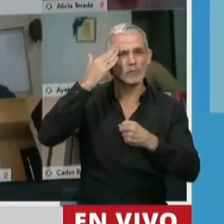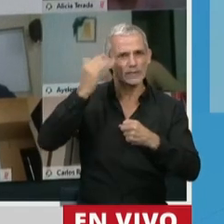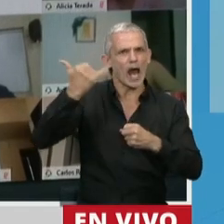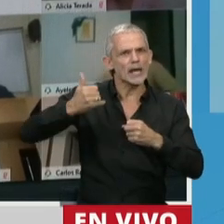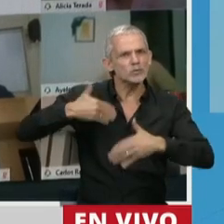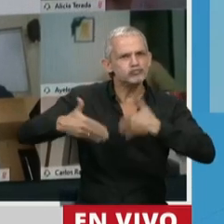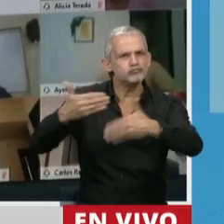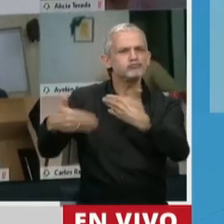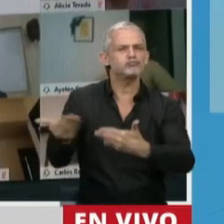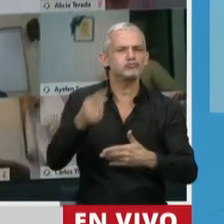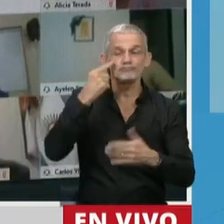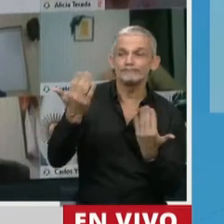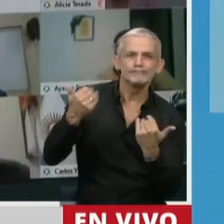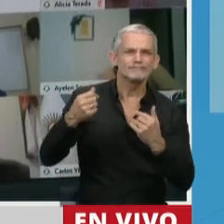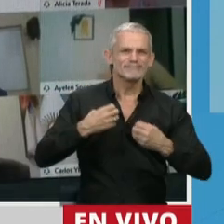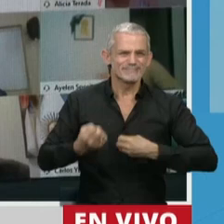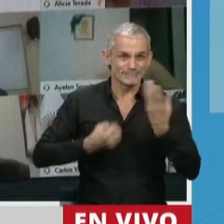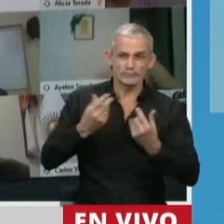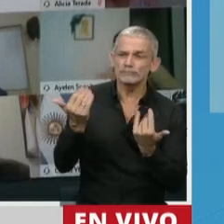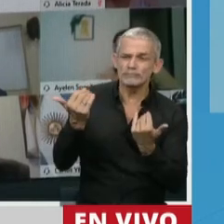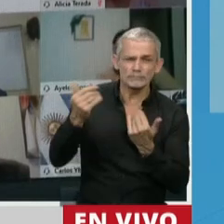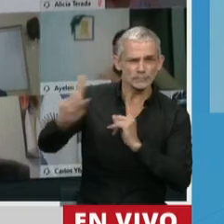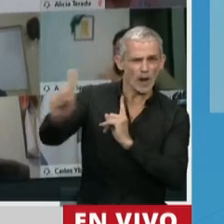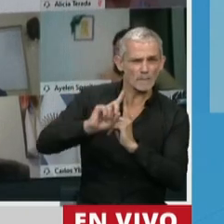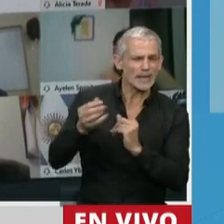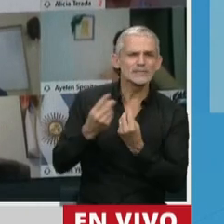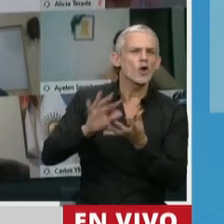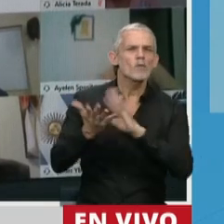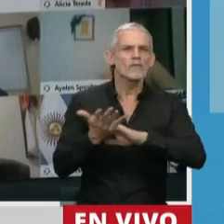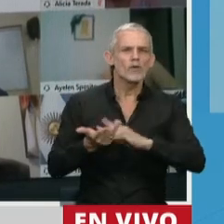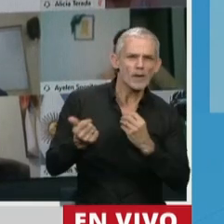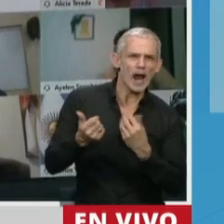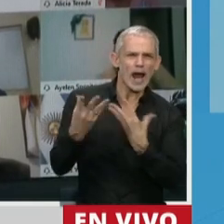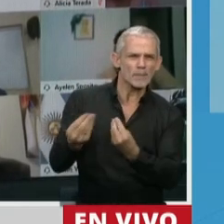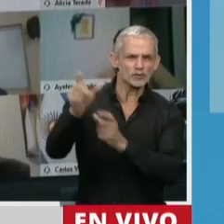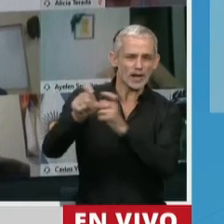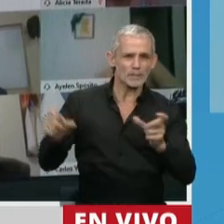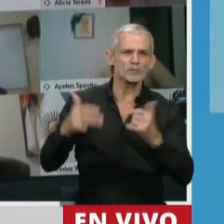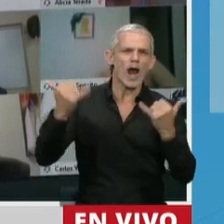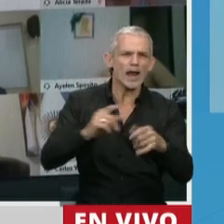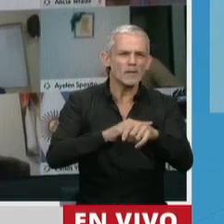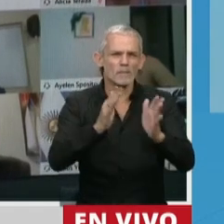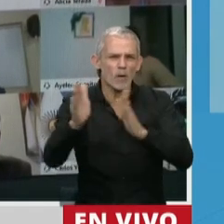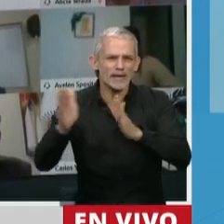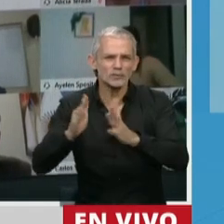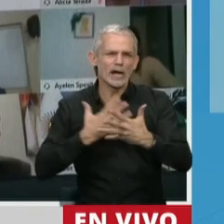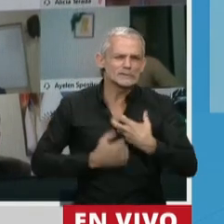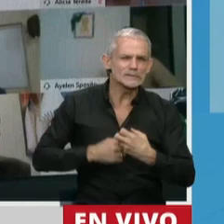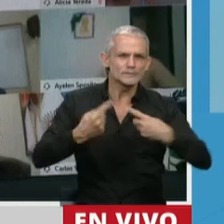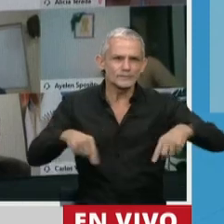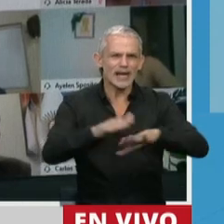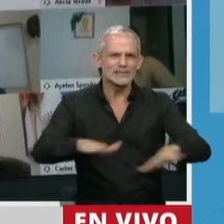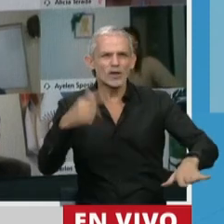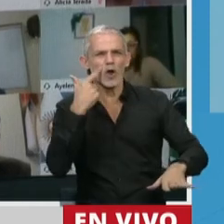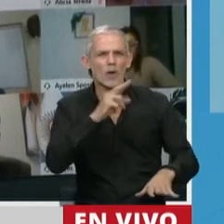adelante instancias de escucha en esta misma línea, de pensar cómo acompañar a las personas en sus distintos momentos en la cuarentena, niños